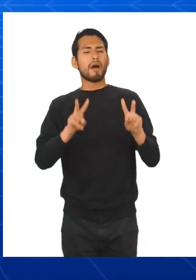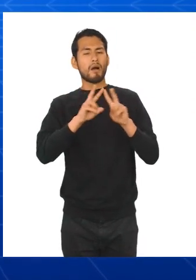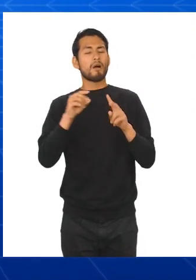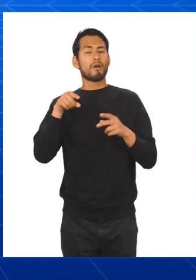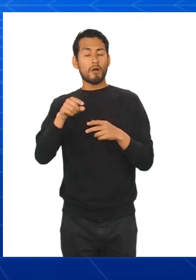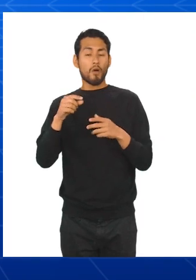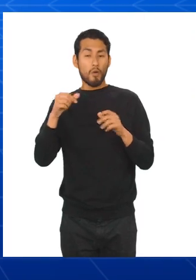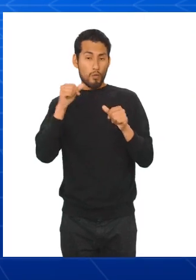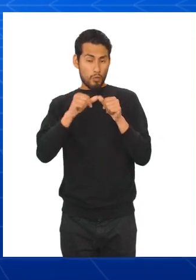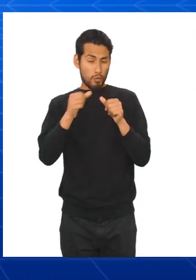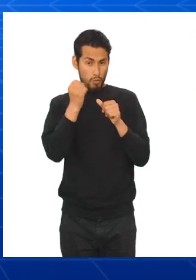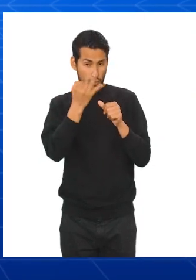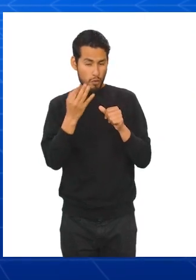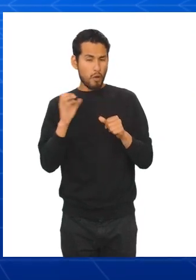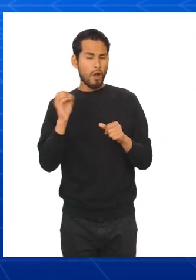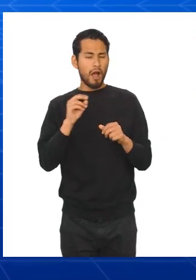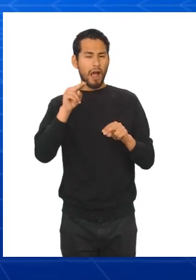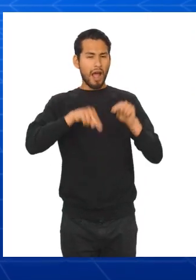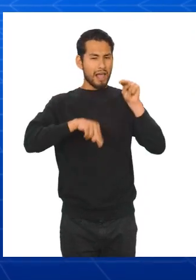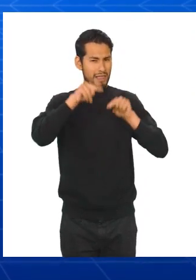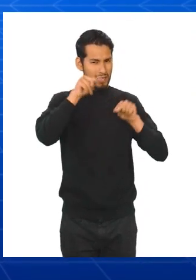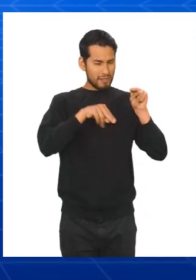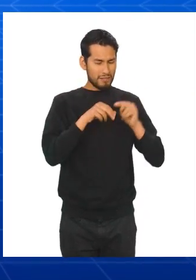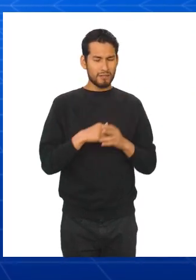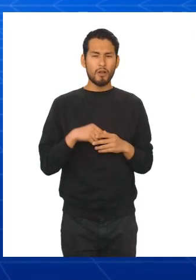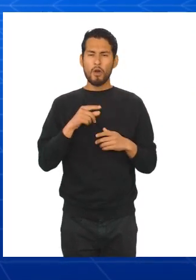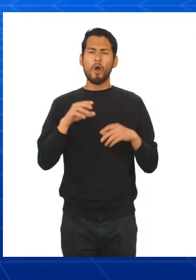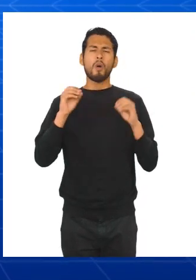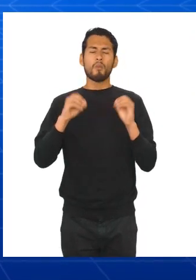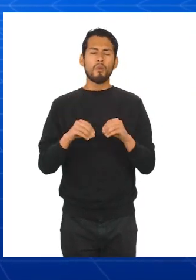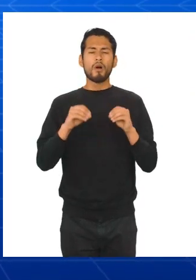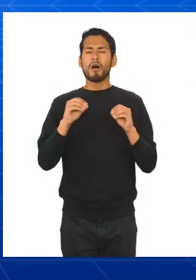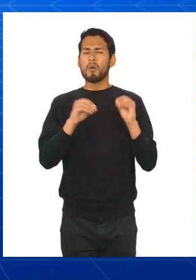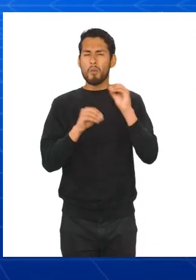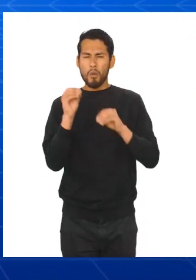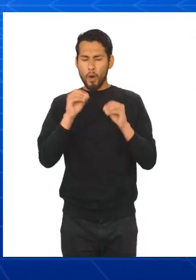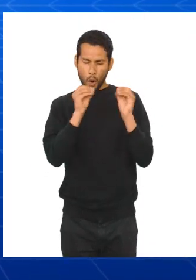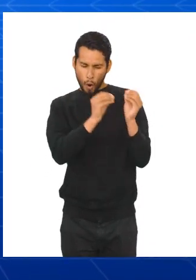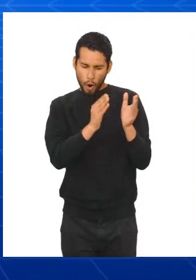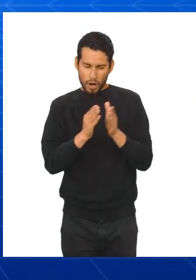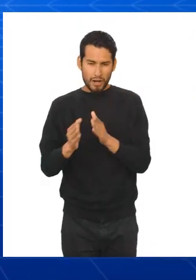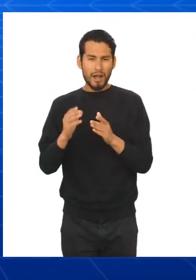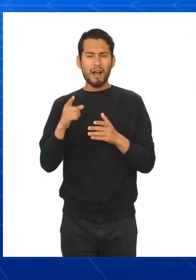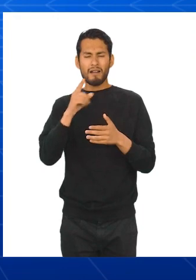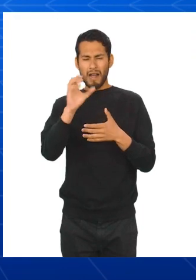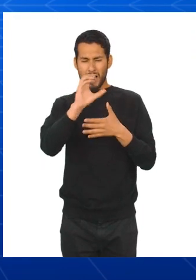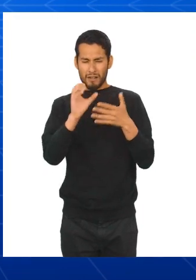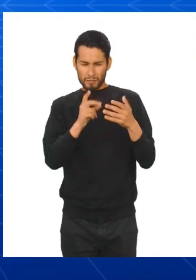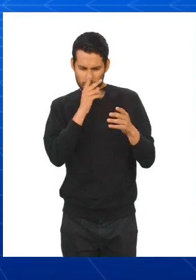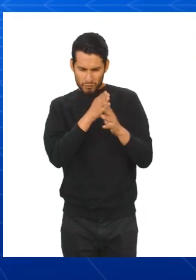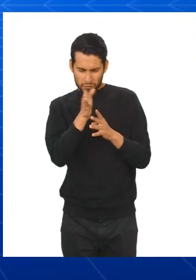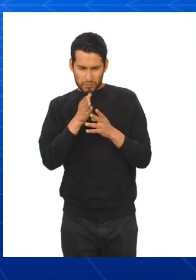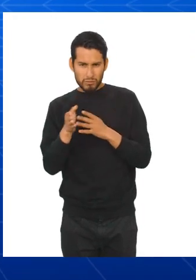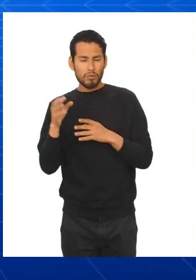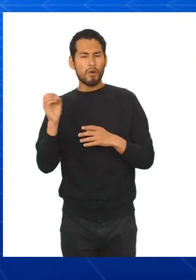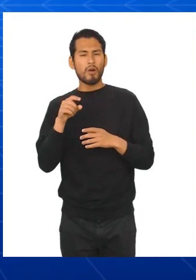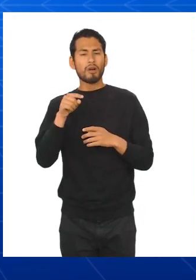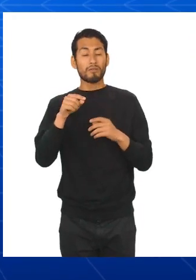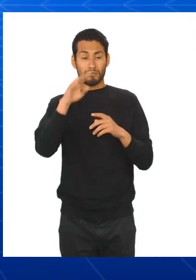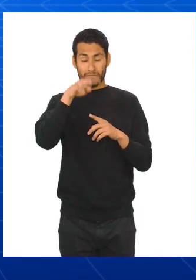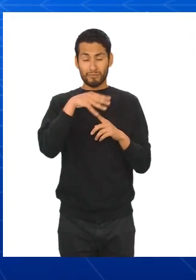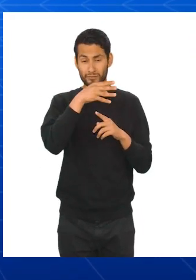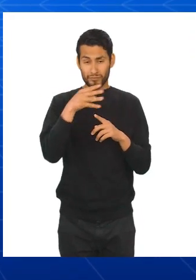presentados, numérica o gráficamente. Esto implica ordenar, clasificar y juntar en una tabla de